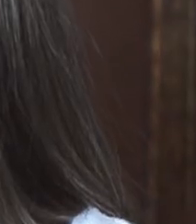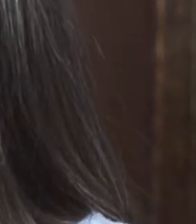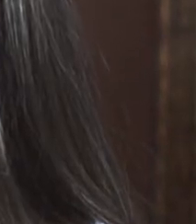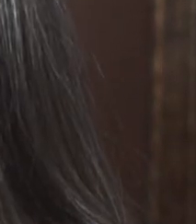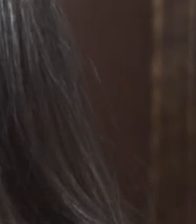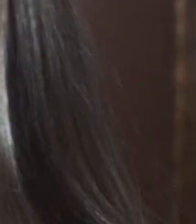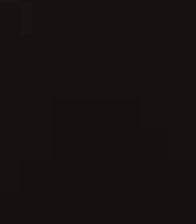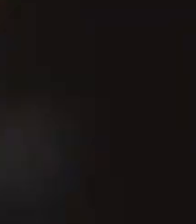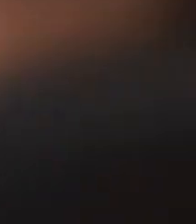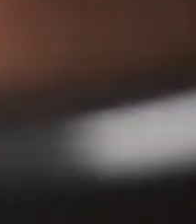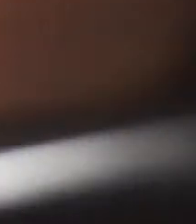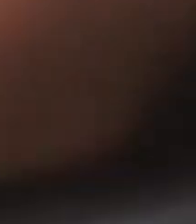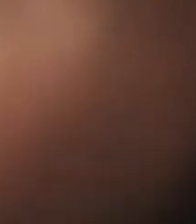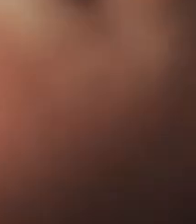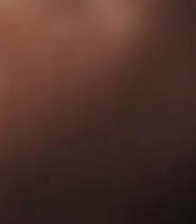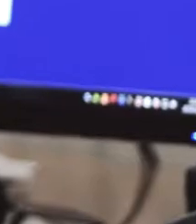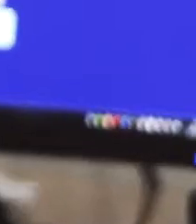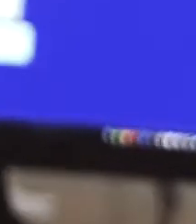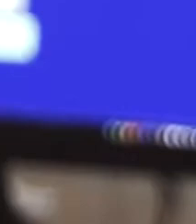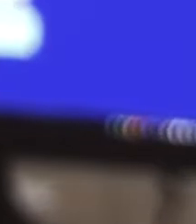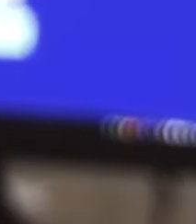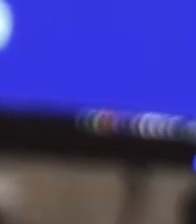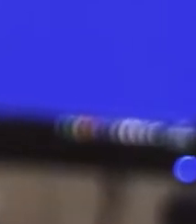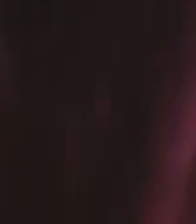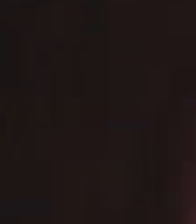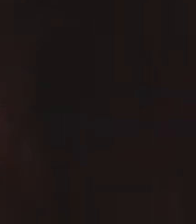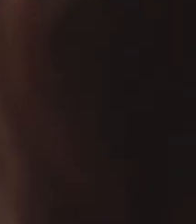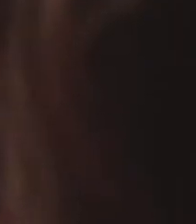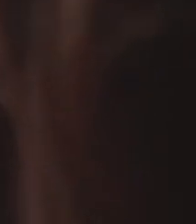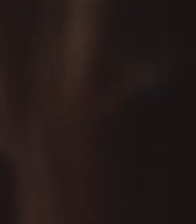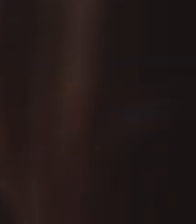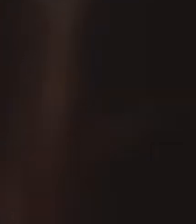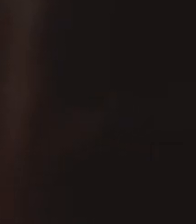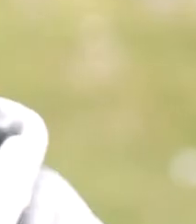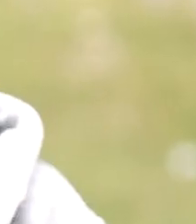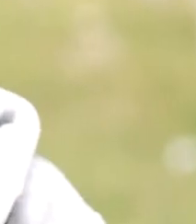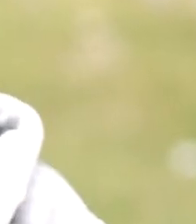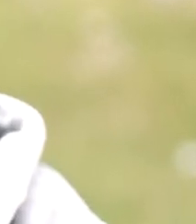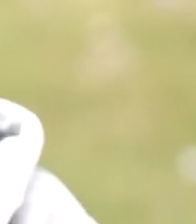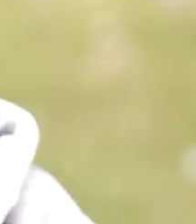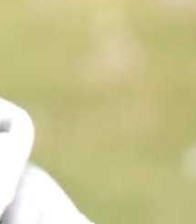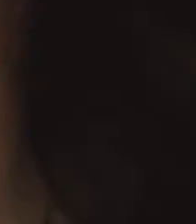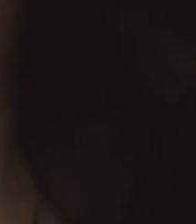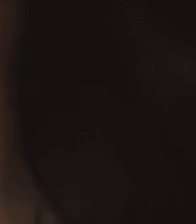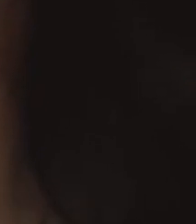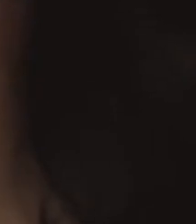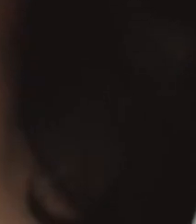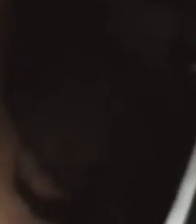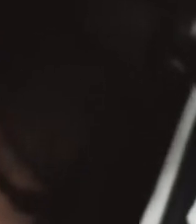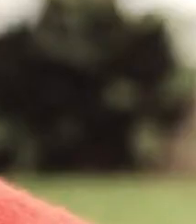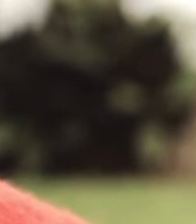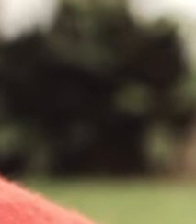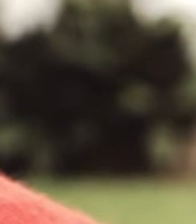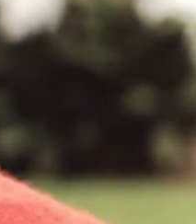vida santa que nadie perdona nada Pero si una mujer, pero